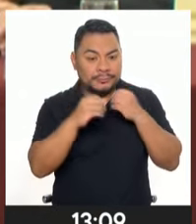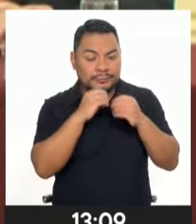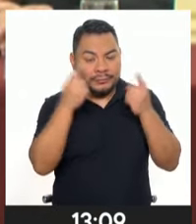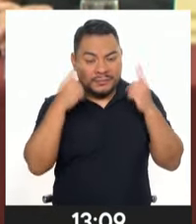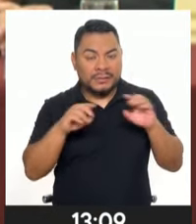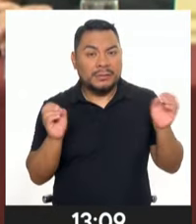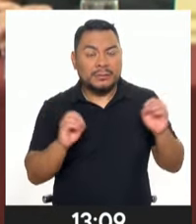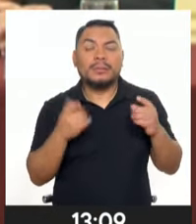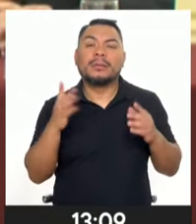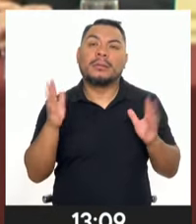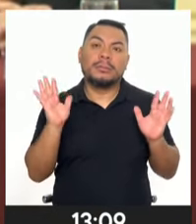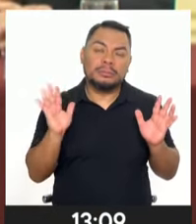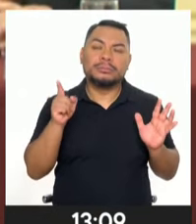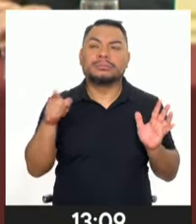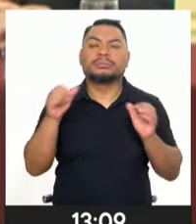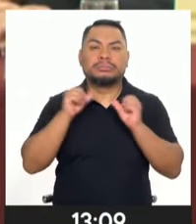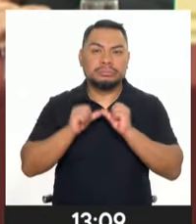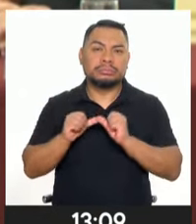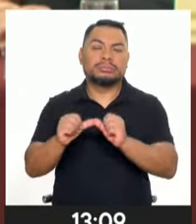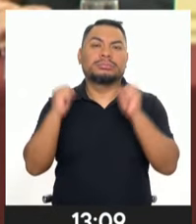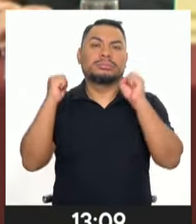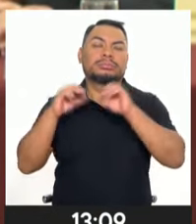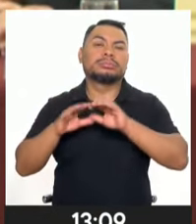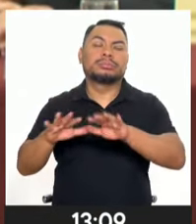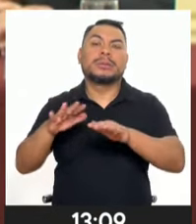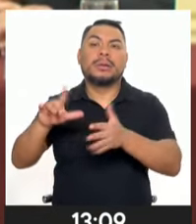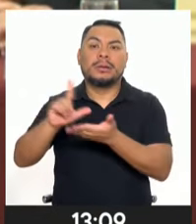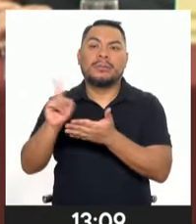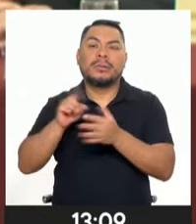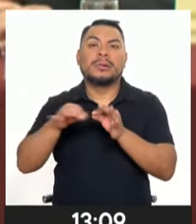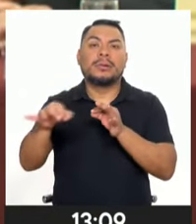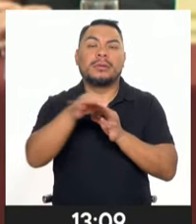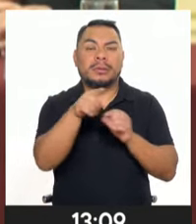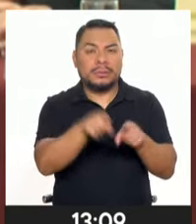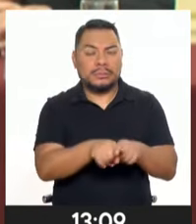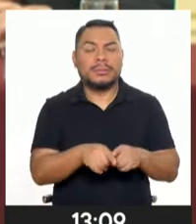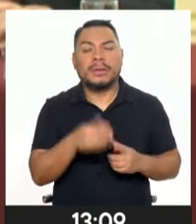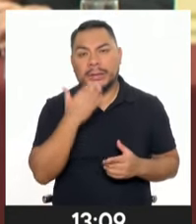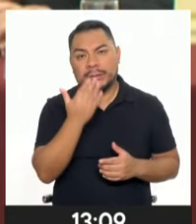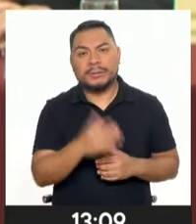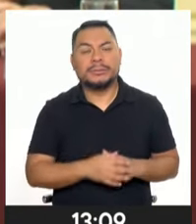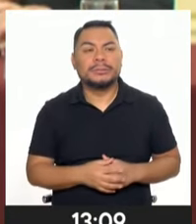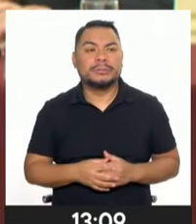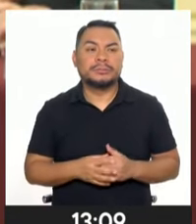acuerdo hasta el momento, van a dar un paro indefinido, no solamente en Lima, sino en regiones también. Gracias.